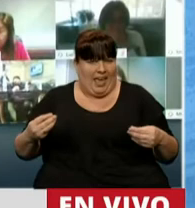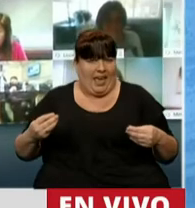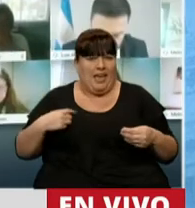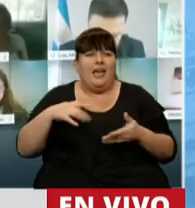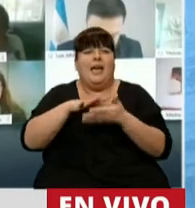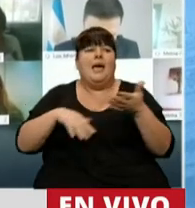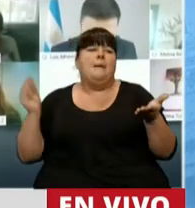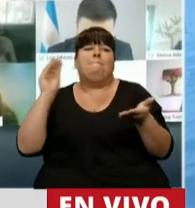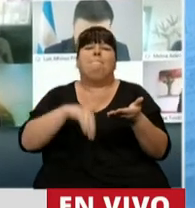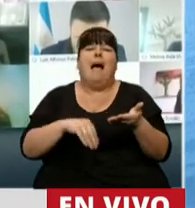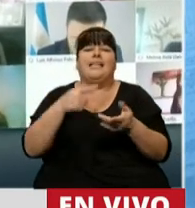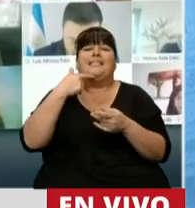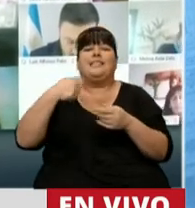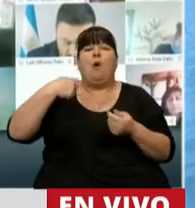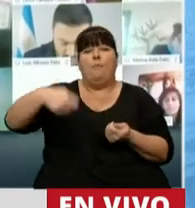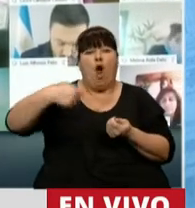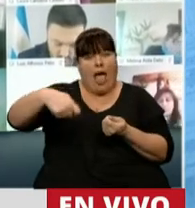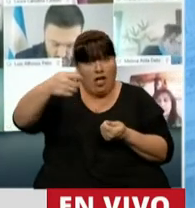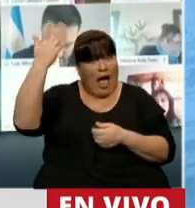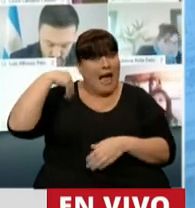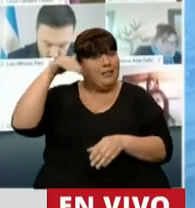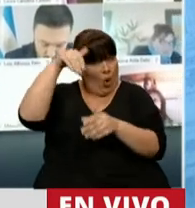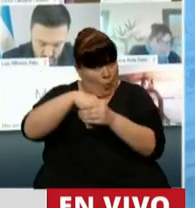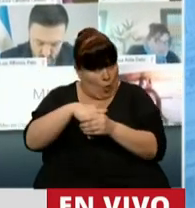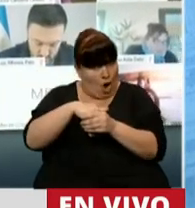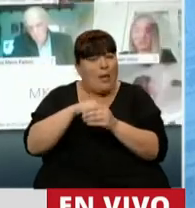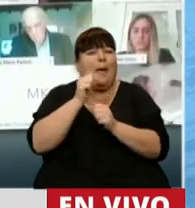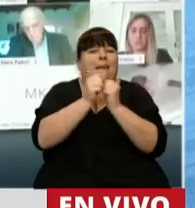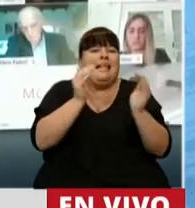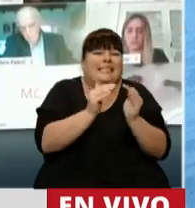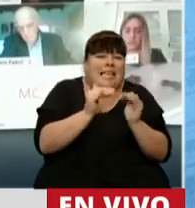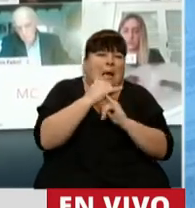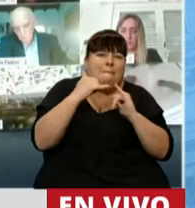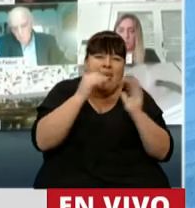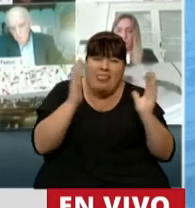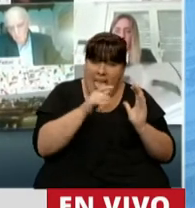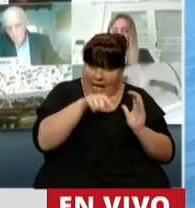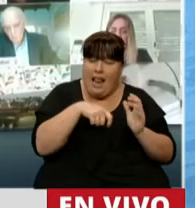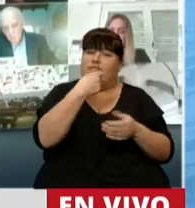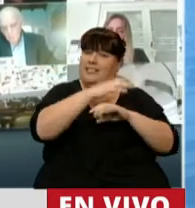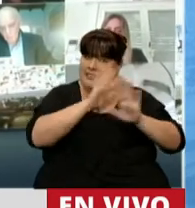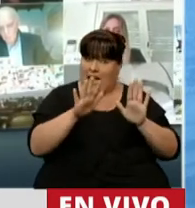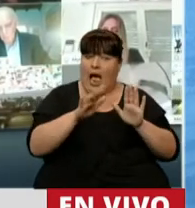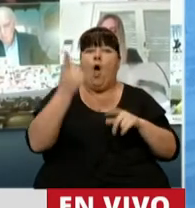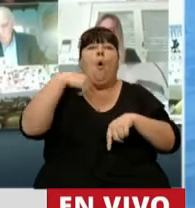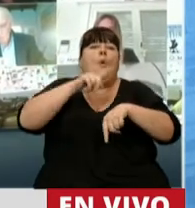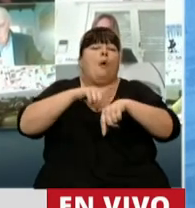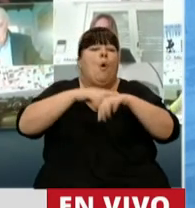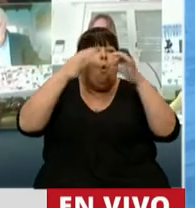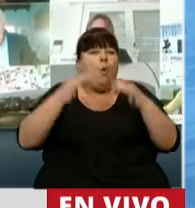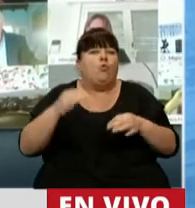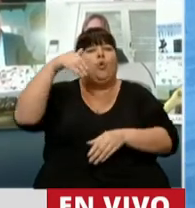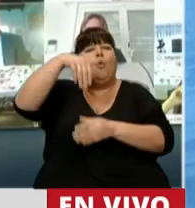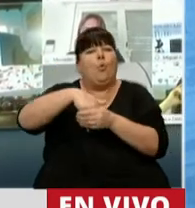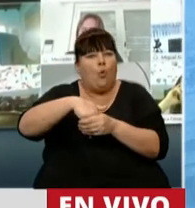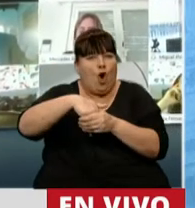ampliando la moratoria que en su momento votamos para micros y pequeñas, en idea de las empresas, en el momento que se